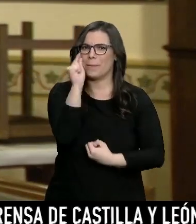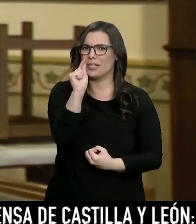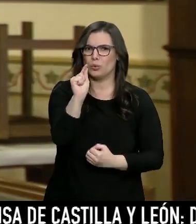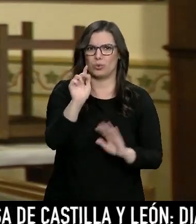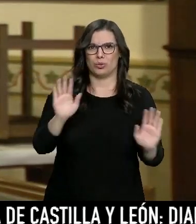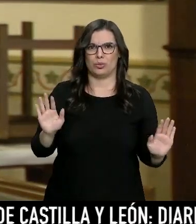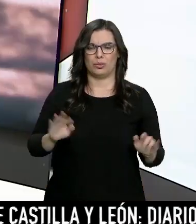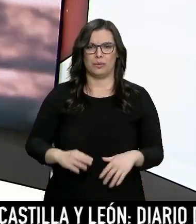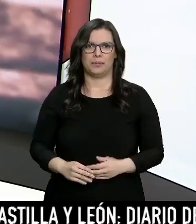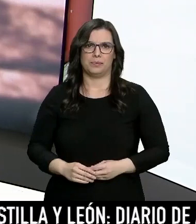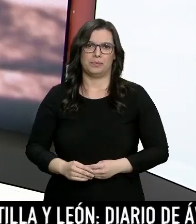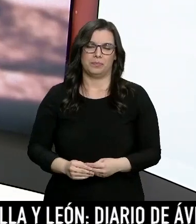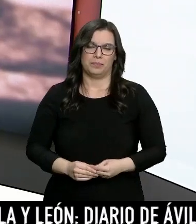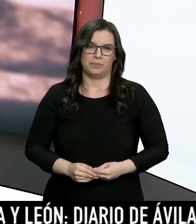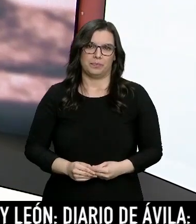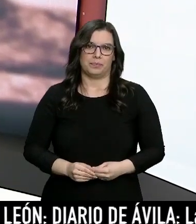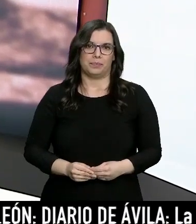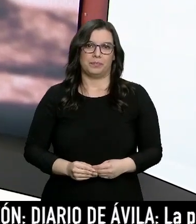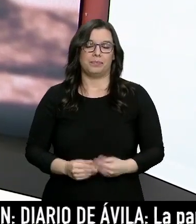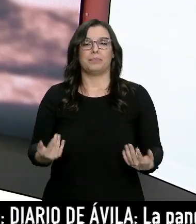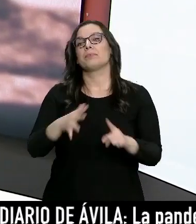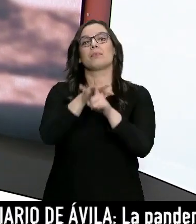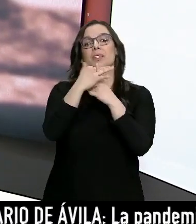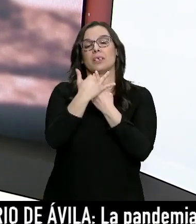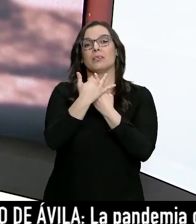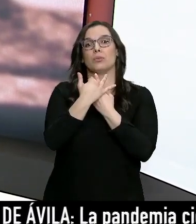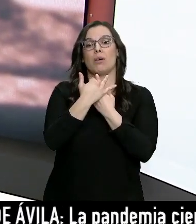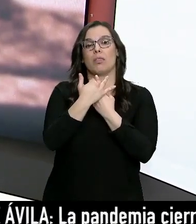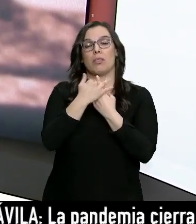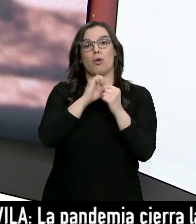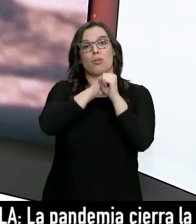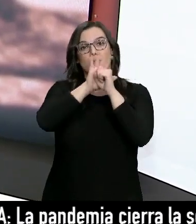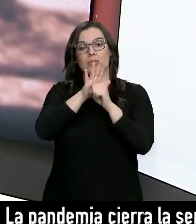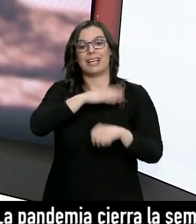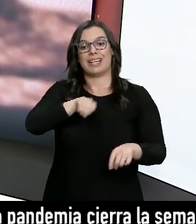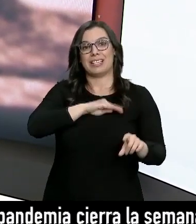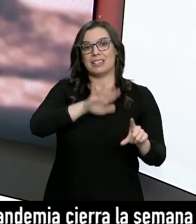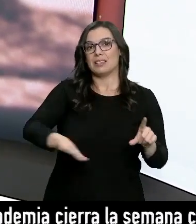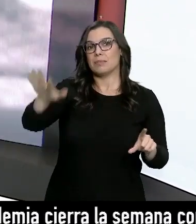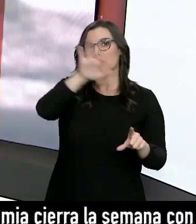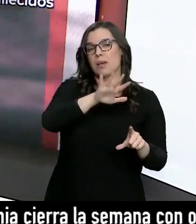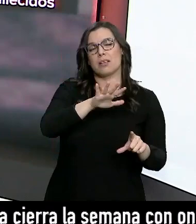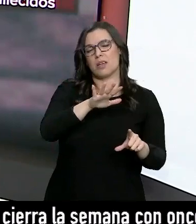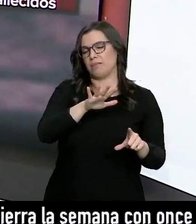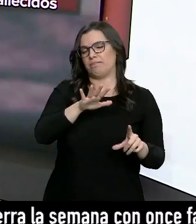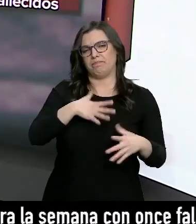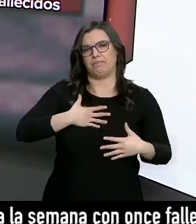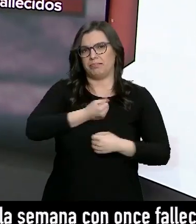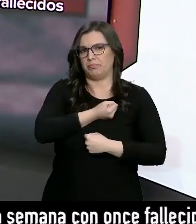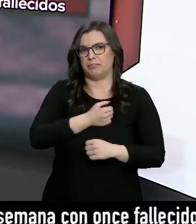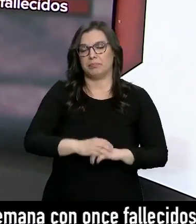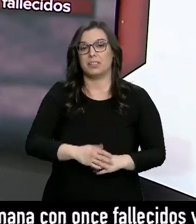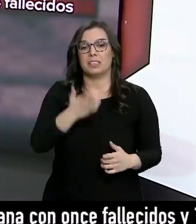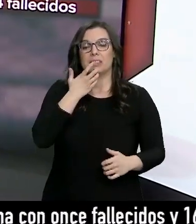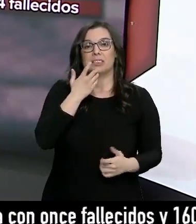nuestro cuerpo. Y la situación que nos deja el COVID a nivel nacional sigue siendo desoladora. Si